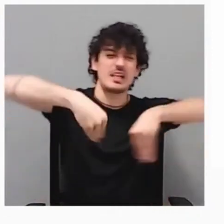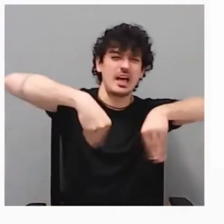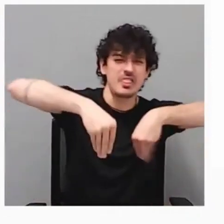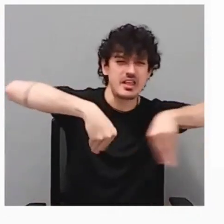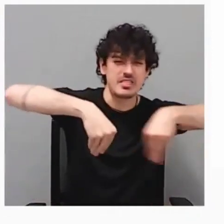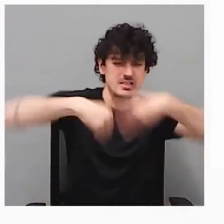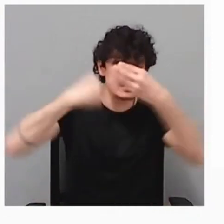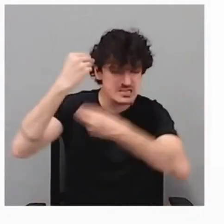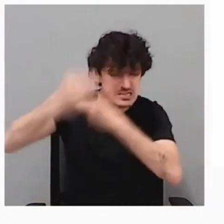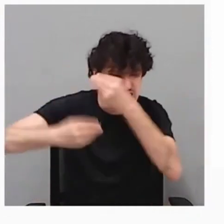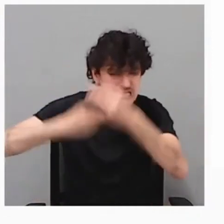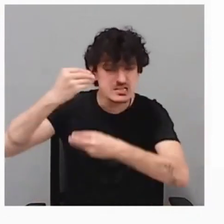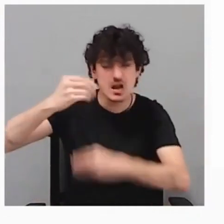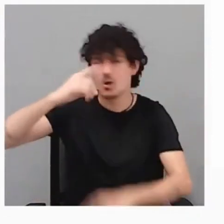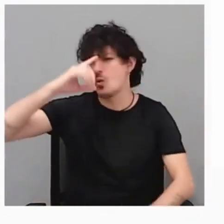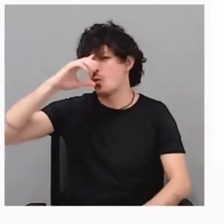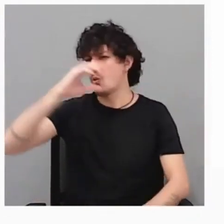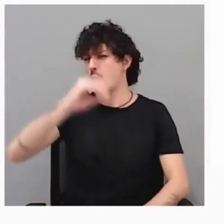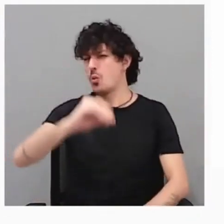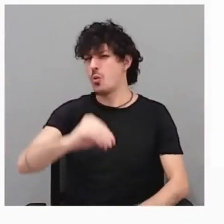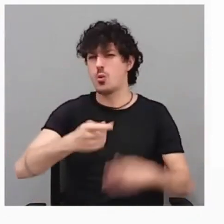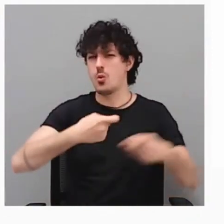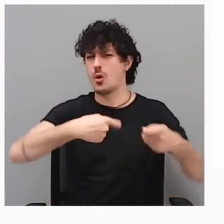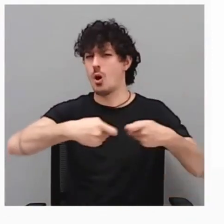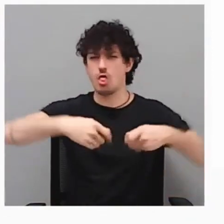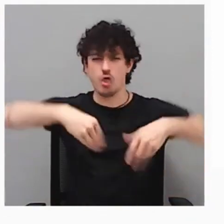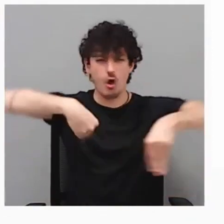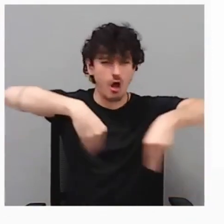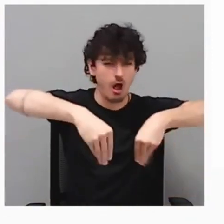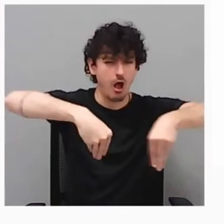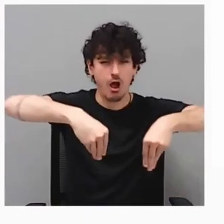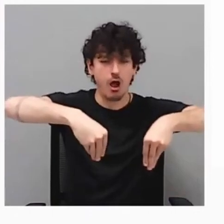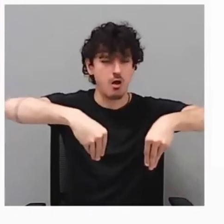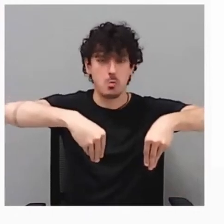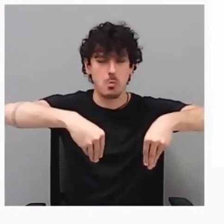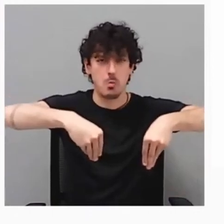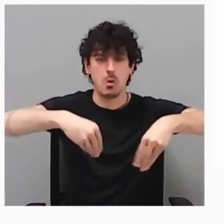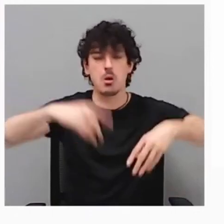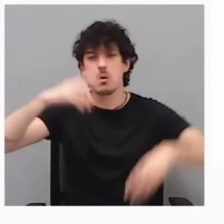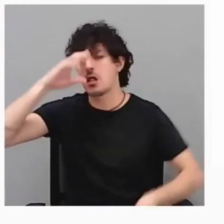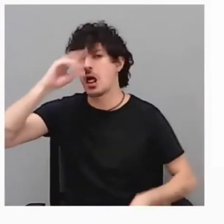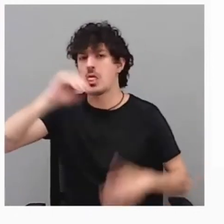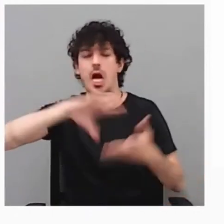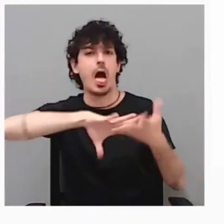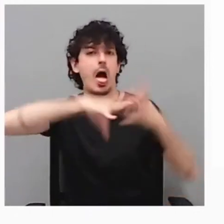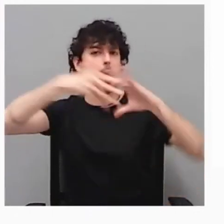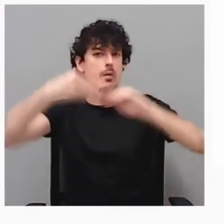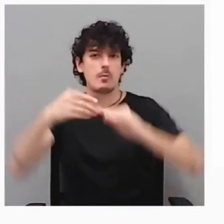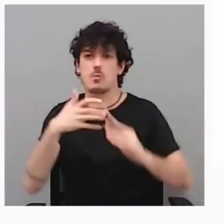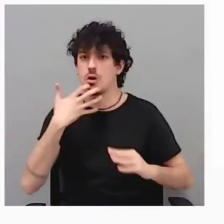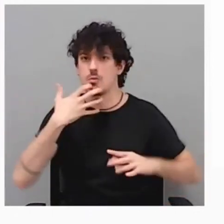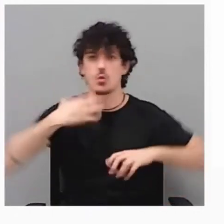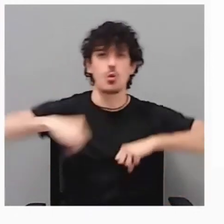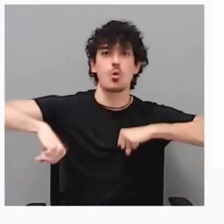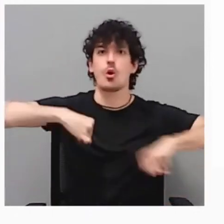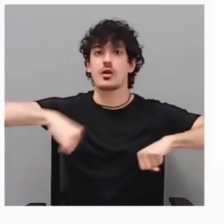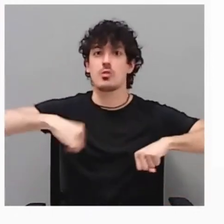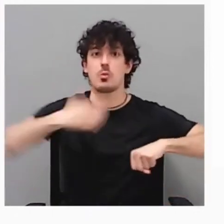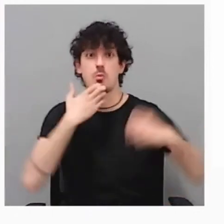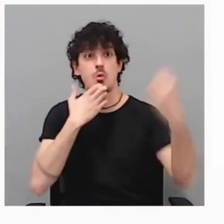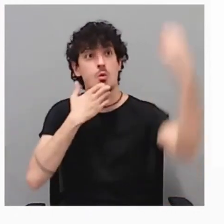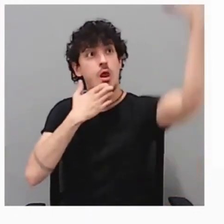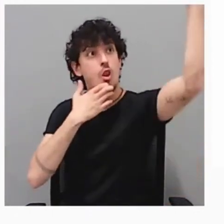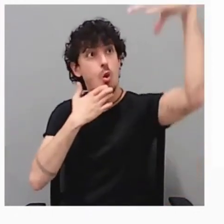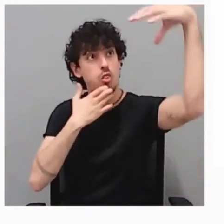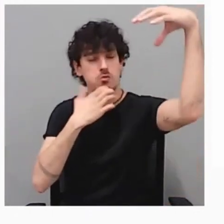coeficiente intelectual, de escuela de negocios. No, no, no. Es escuela adaptativa. dice que cuando vas corriendo y te encuentras una farola, la esquivas y otra y la